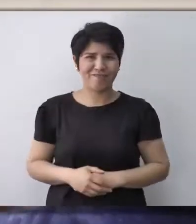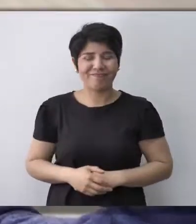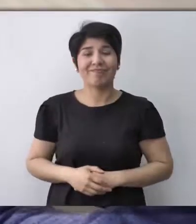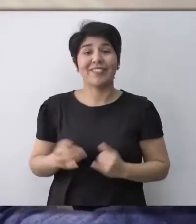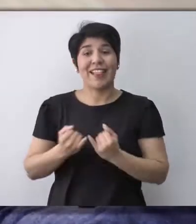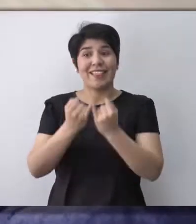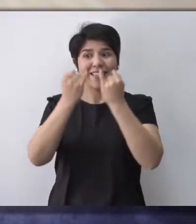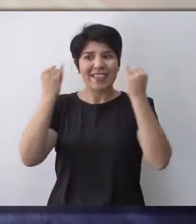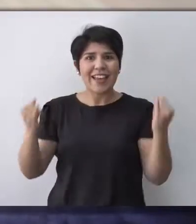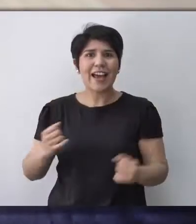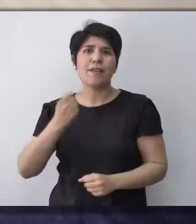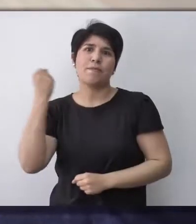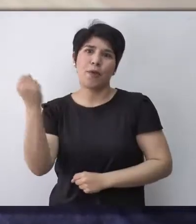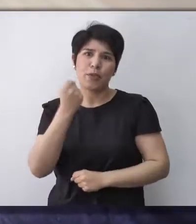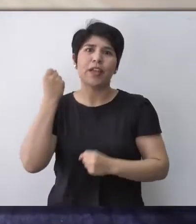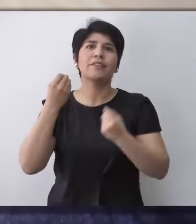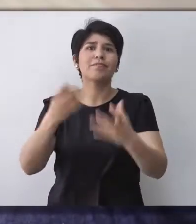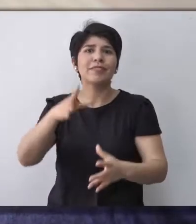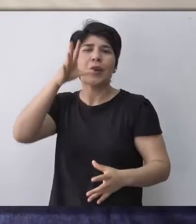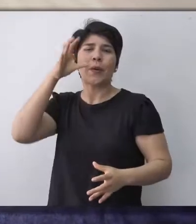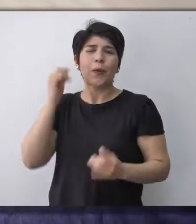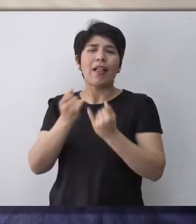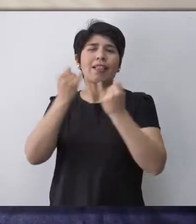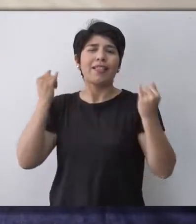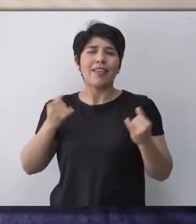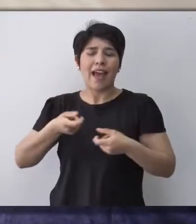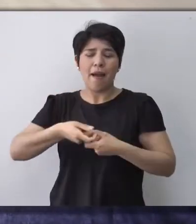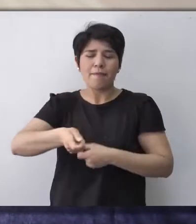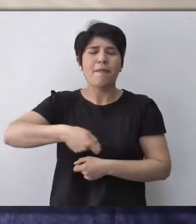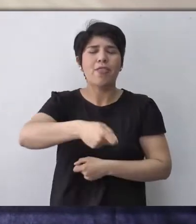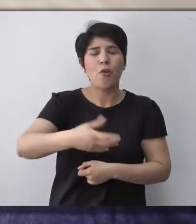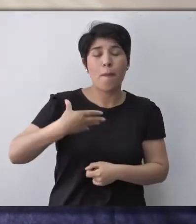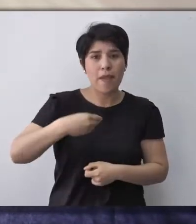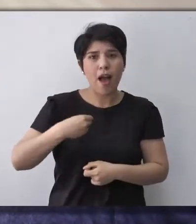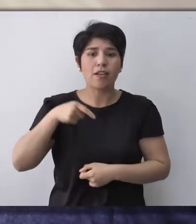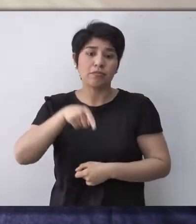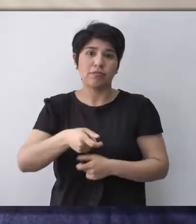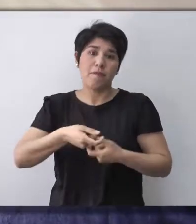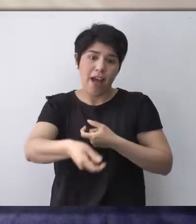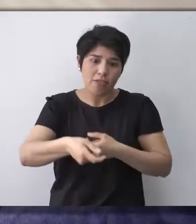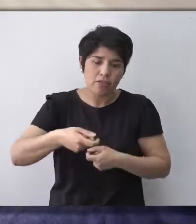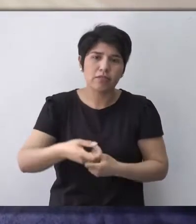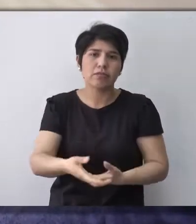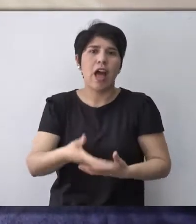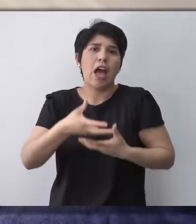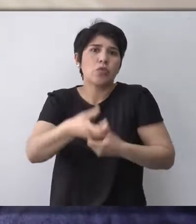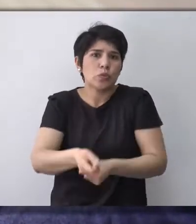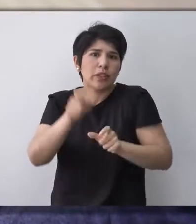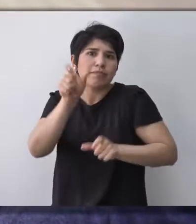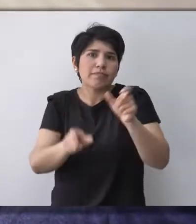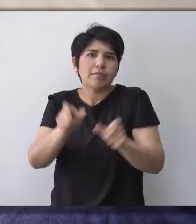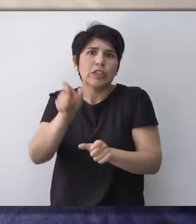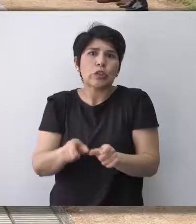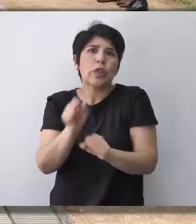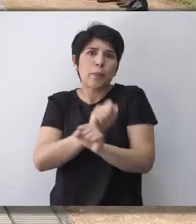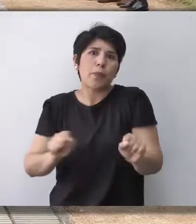bueno. Es un día muy importante porque se conmemora el Día del Bastón Blanco, que es una herramienta que justamente representa esto, la posibilidad de que la